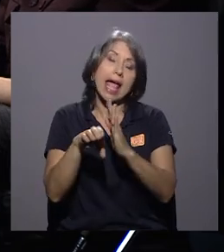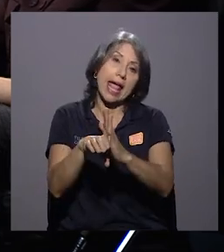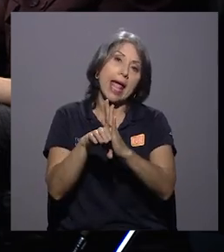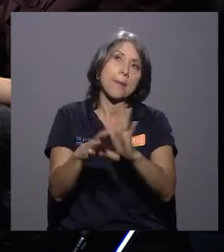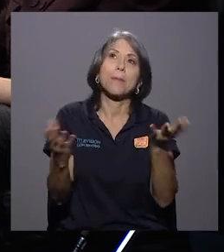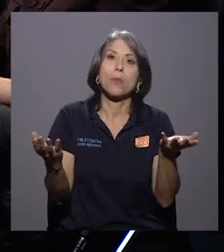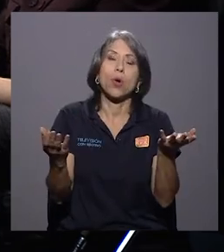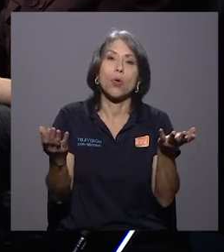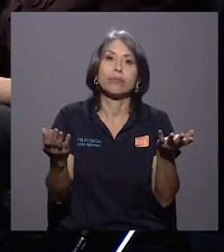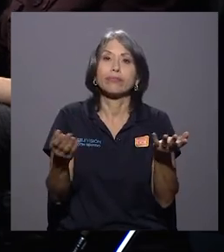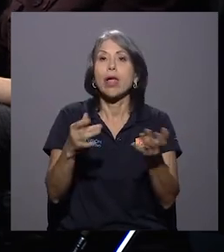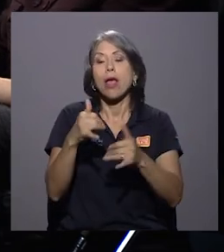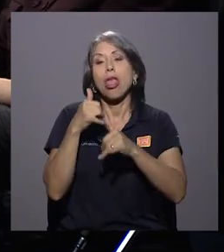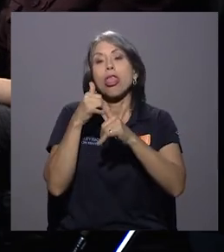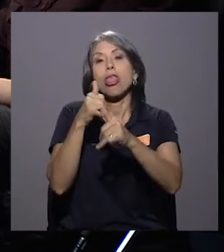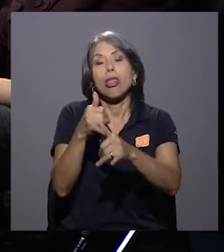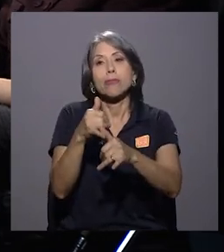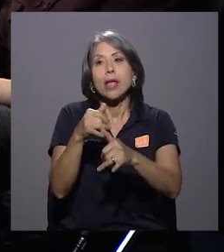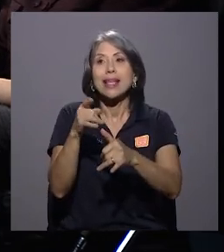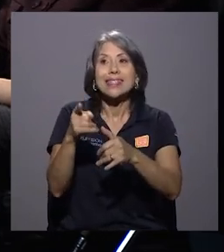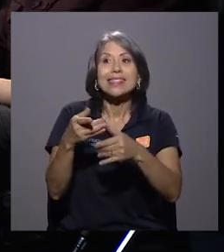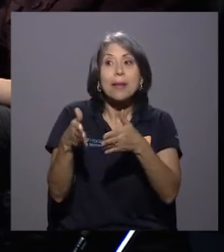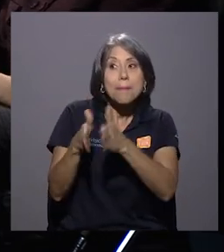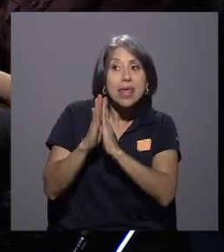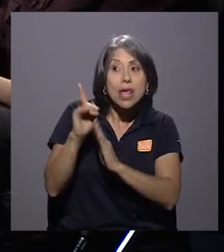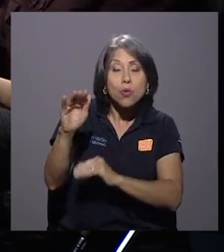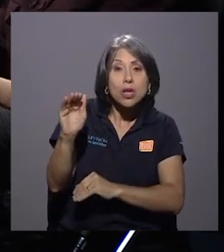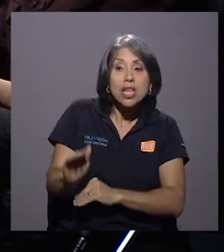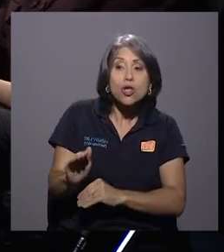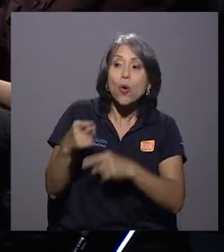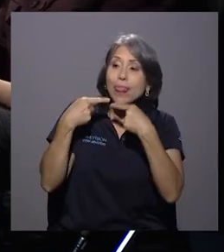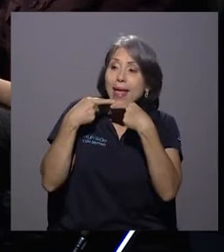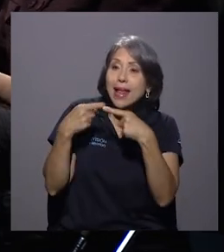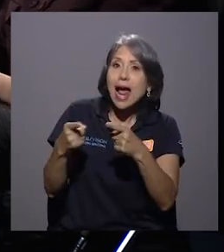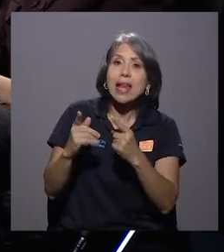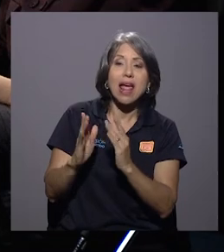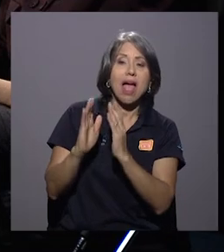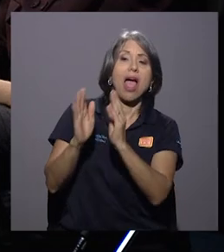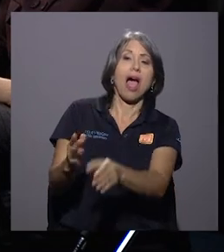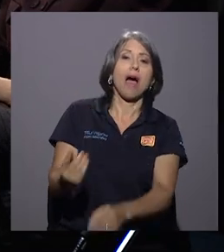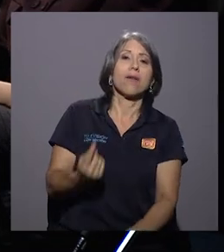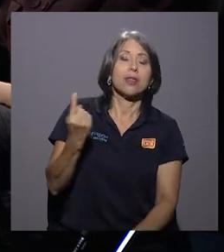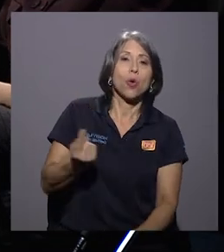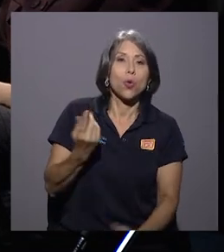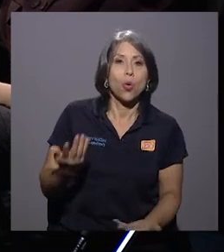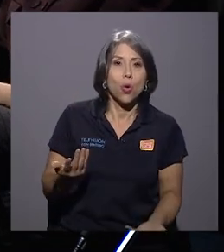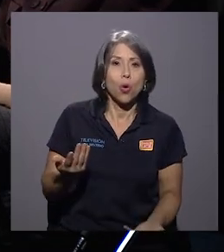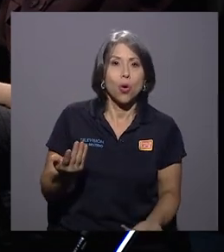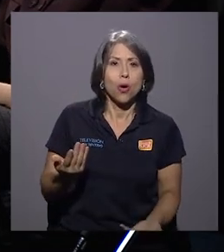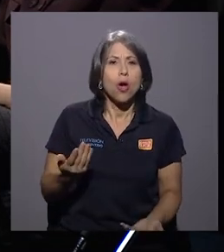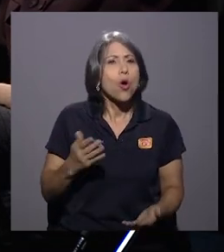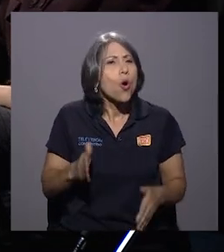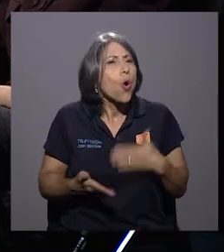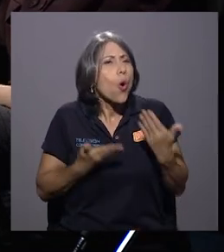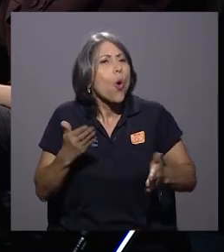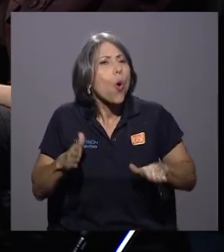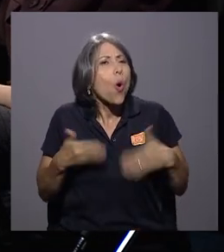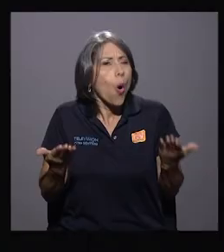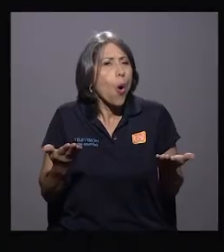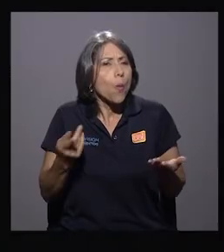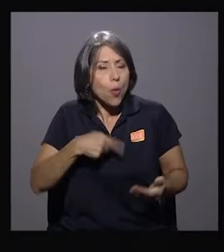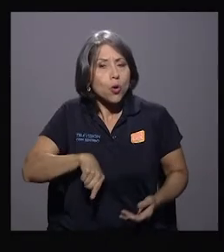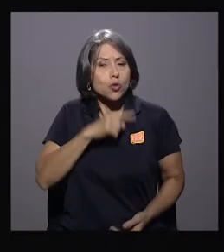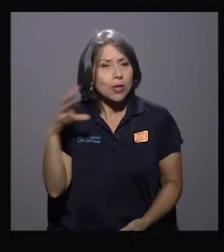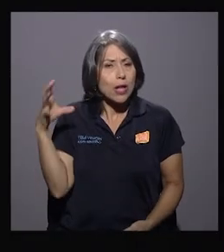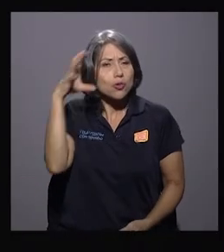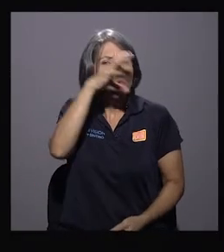ingresa al juzgado una solicitud de declaratoria de abandono, ¿cómo agilizar de manera que nosotros nos demos cuenta del tiempo que lleva